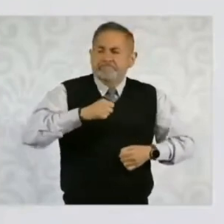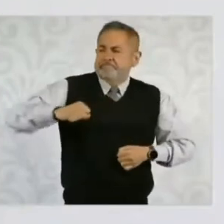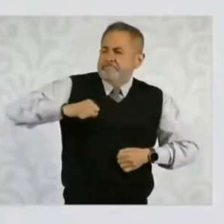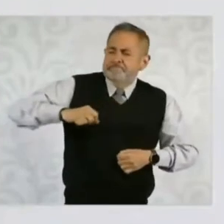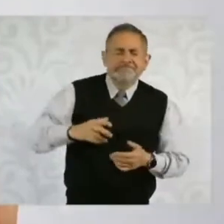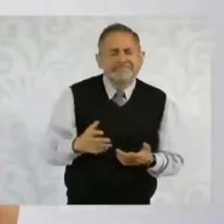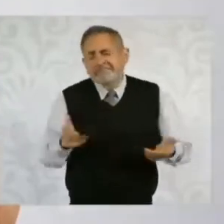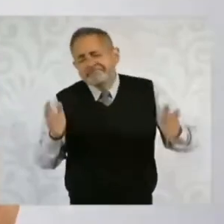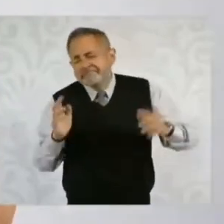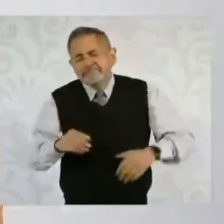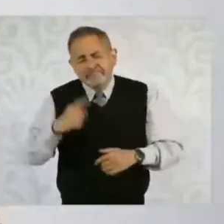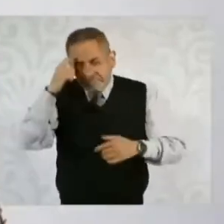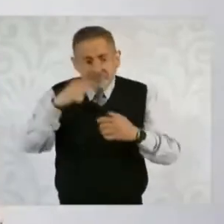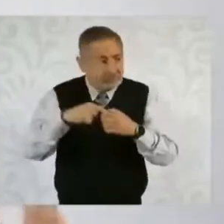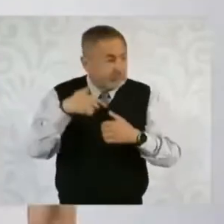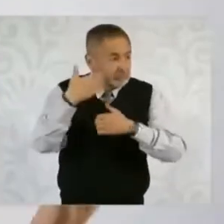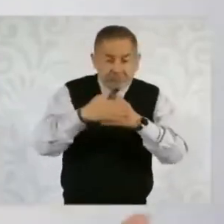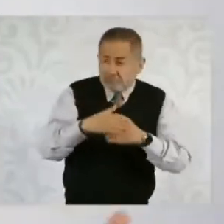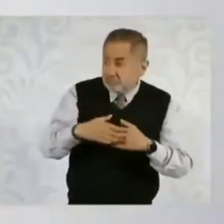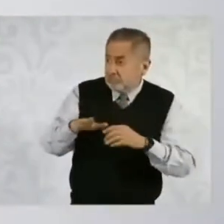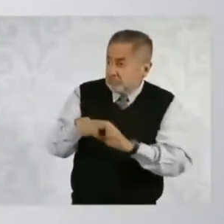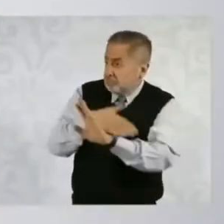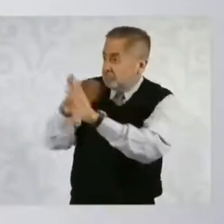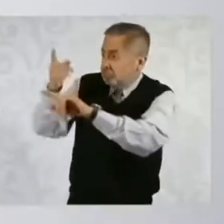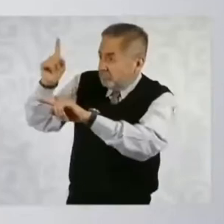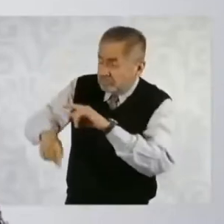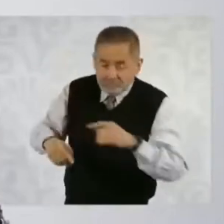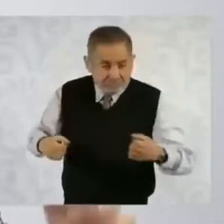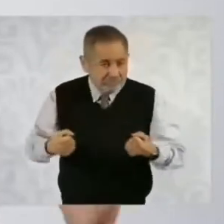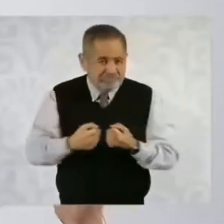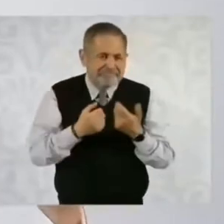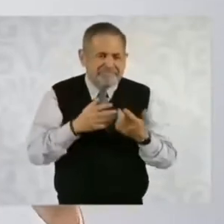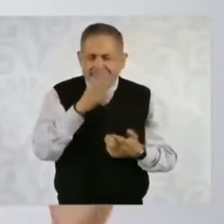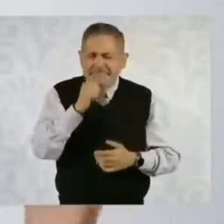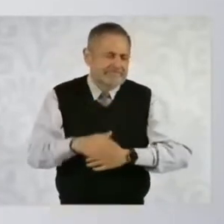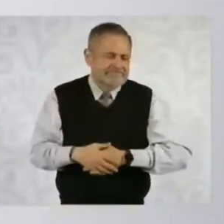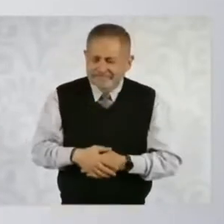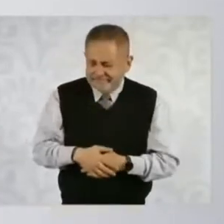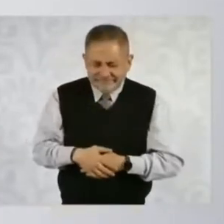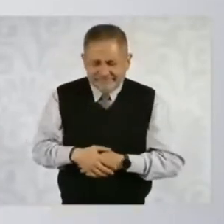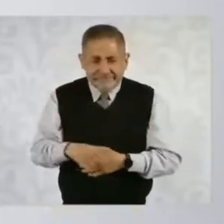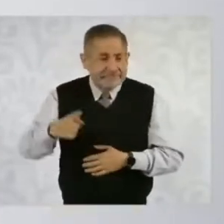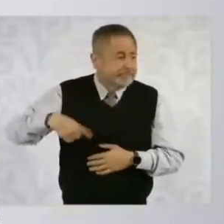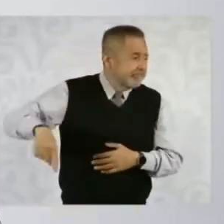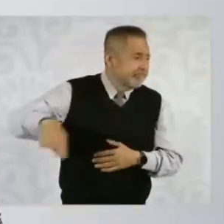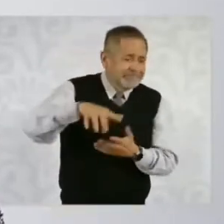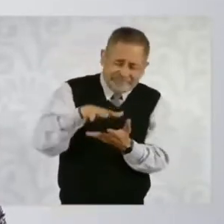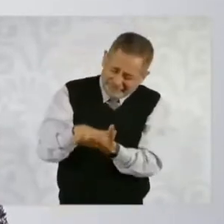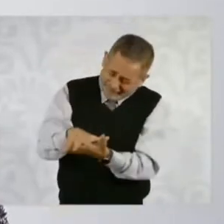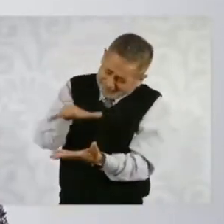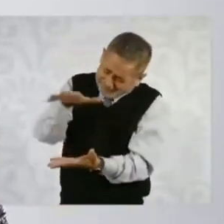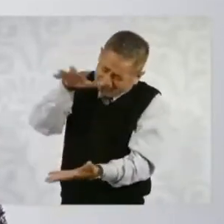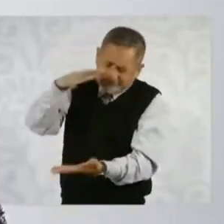participantes, donde han tomado las ocupaciones,